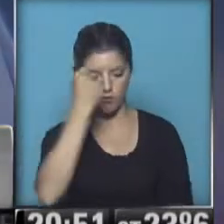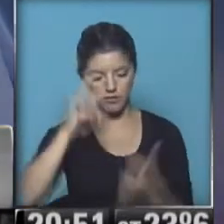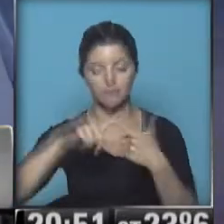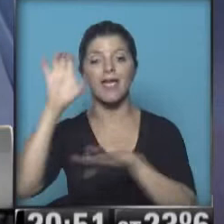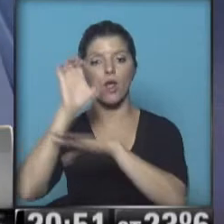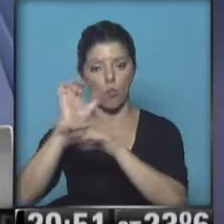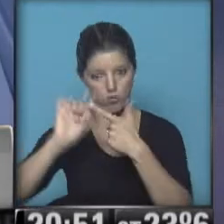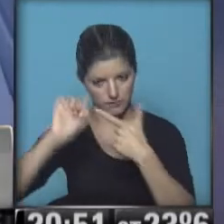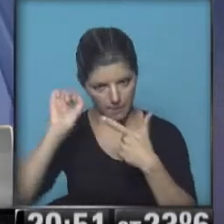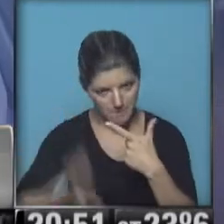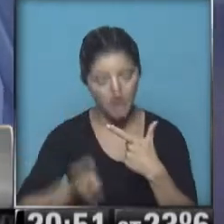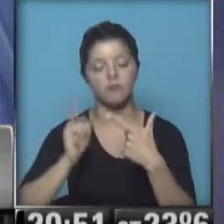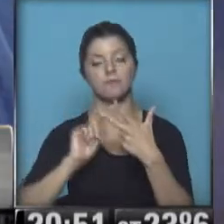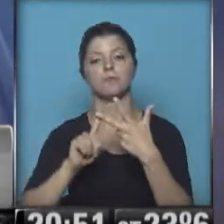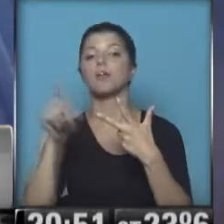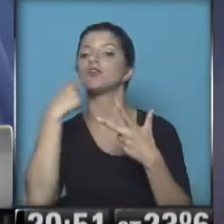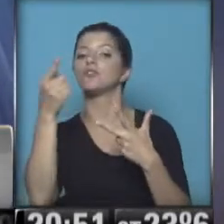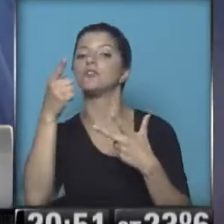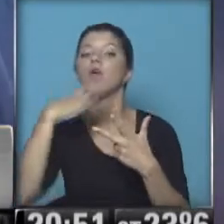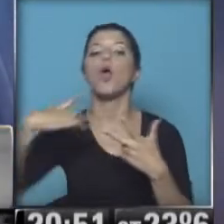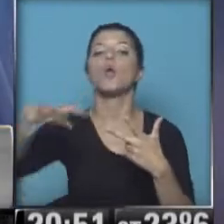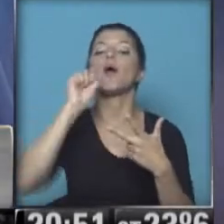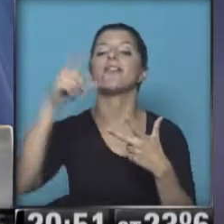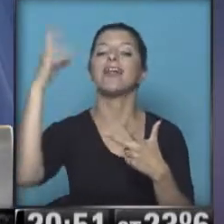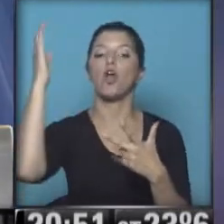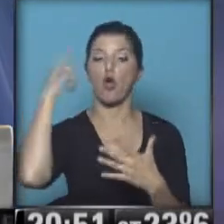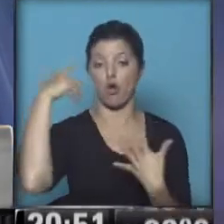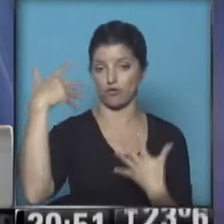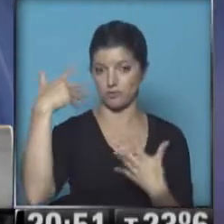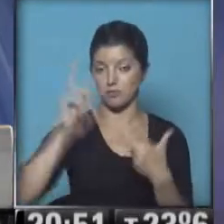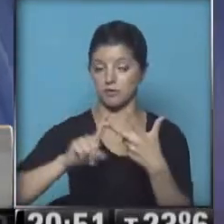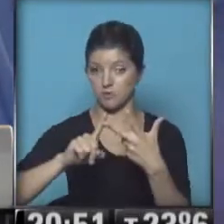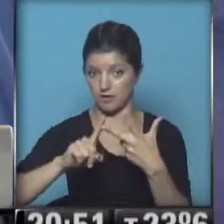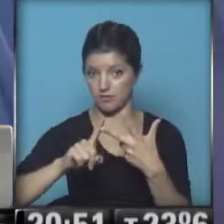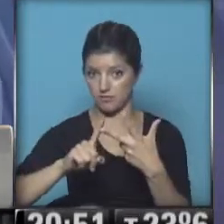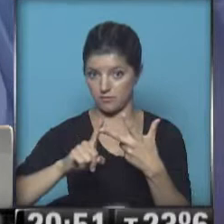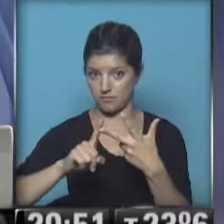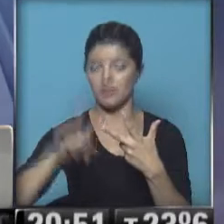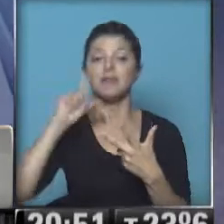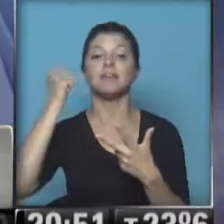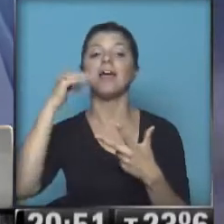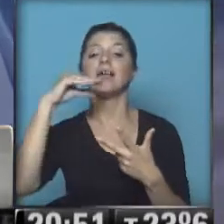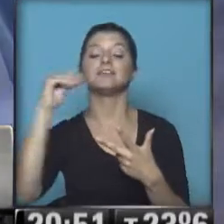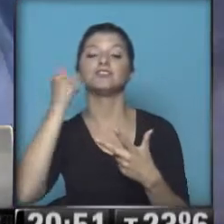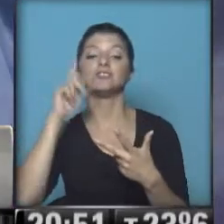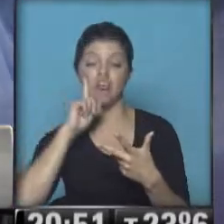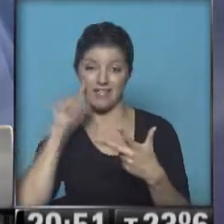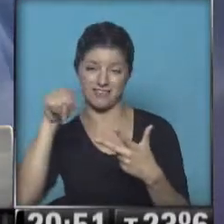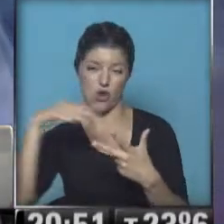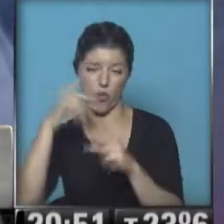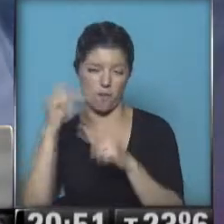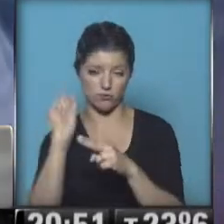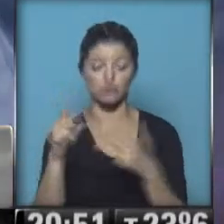lo plantea algo central con algo que ellos llaman una ciudad del conocimiento, con un hombre yachay de los pueblos originarios. Venezuela lo está